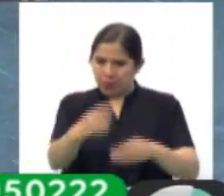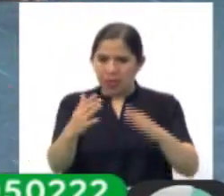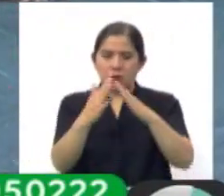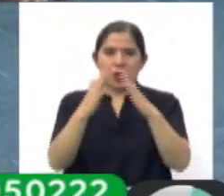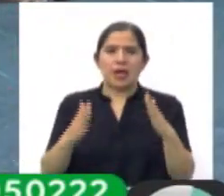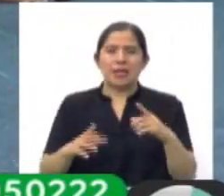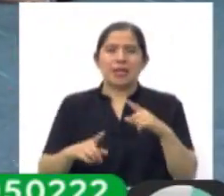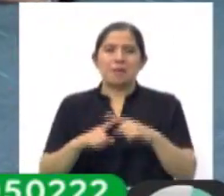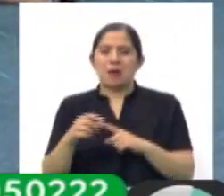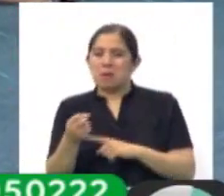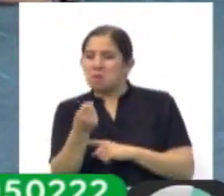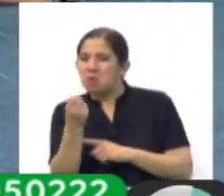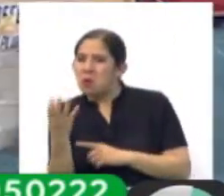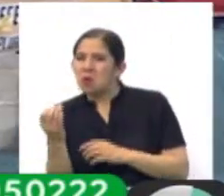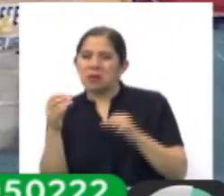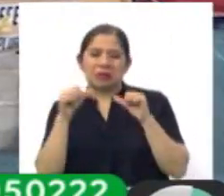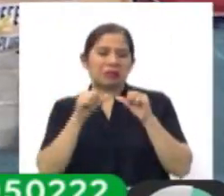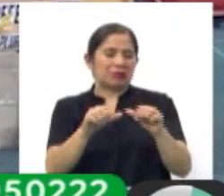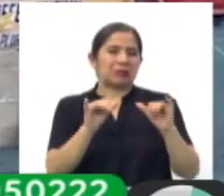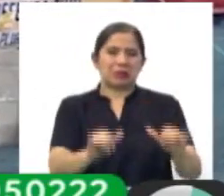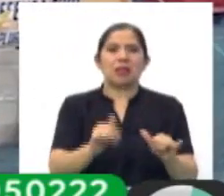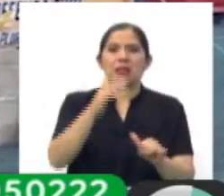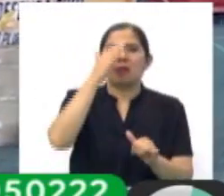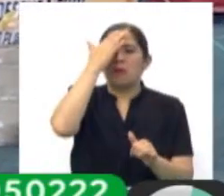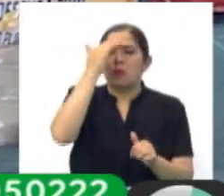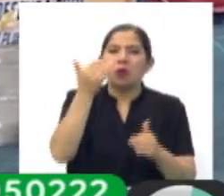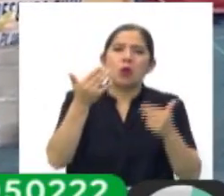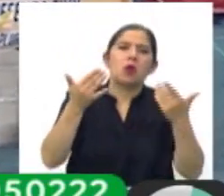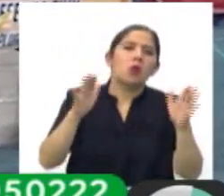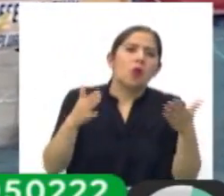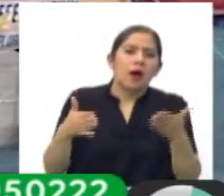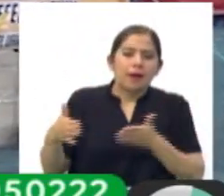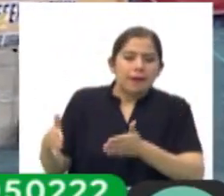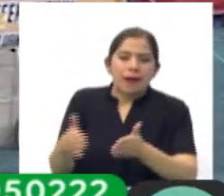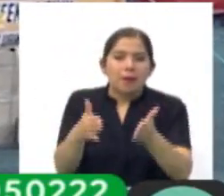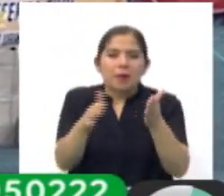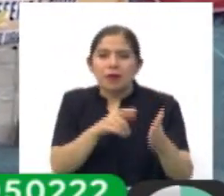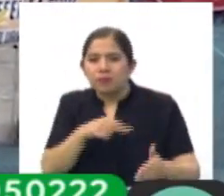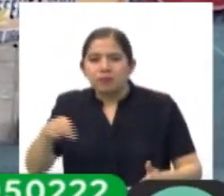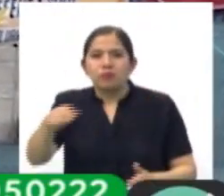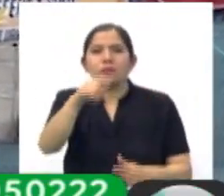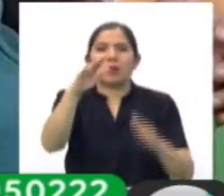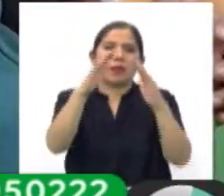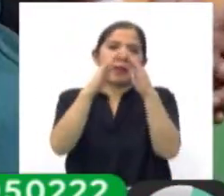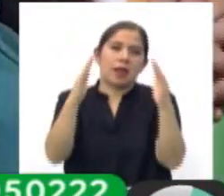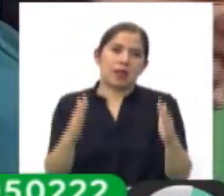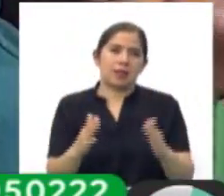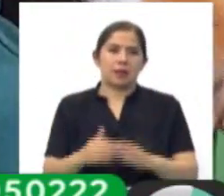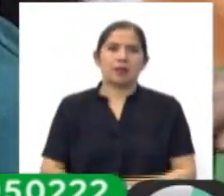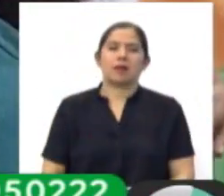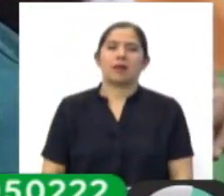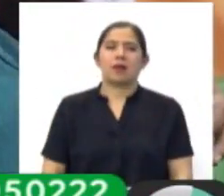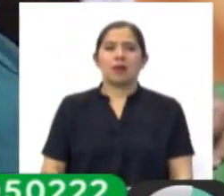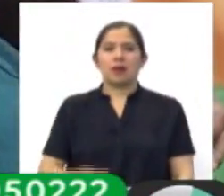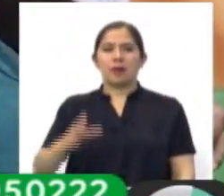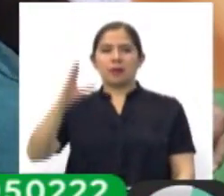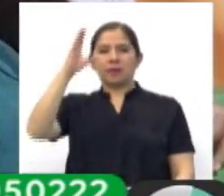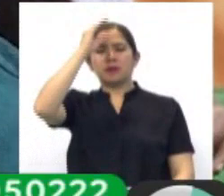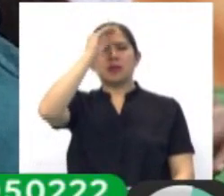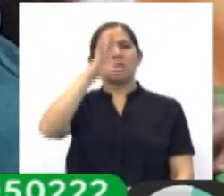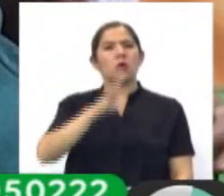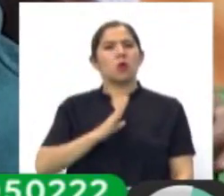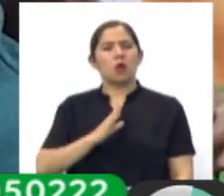muchas de ellas aún permanecen en el lugar, porque aún no existe apertura de vías en esa zona. Y al señor alcalde, por favor,